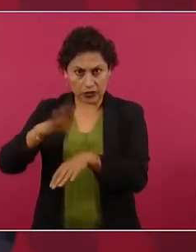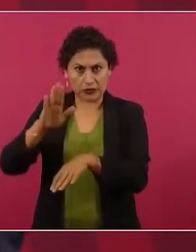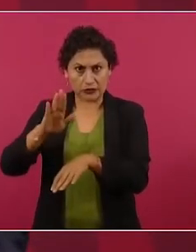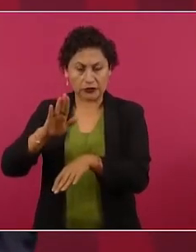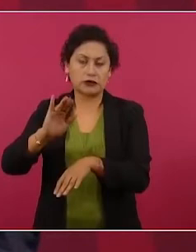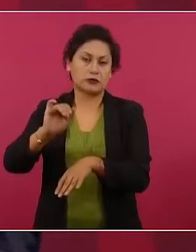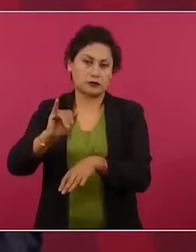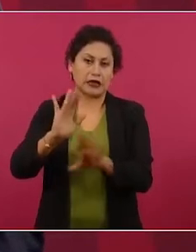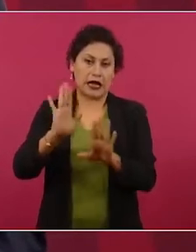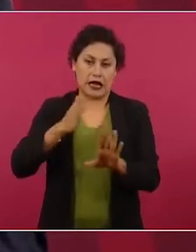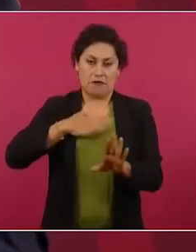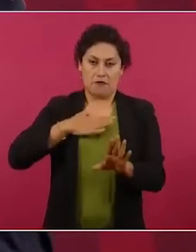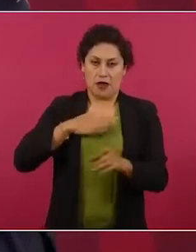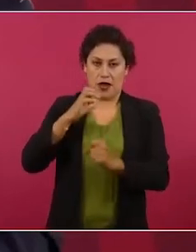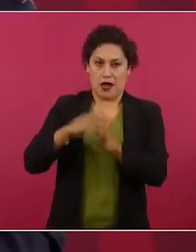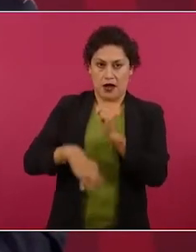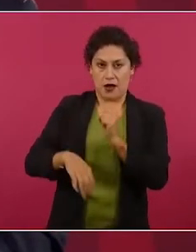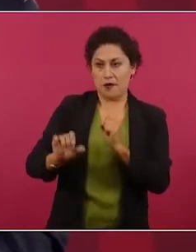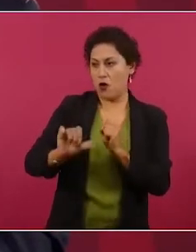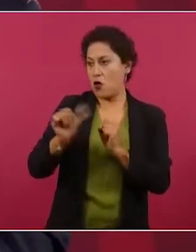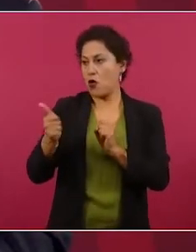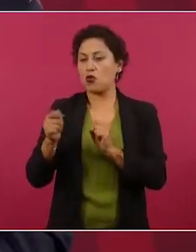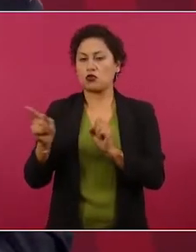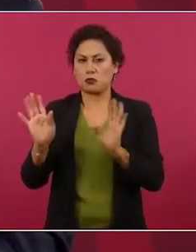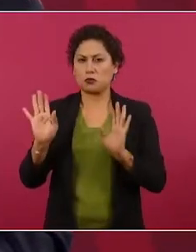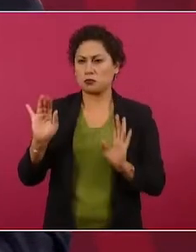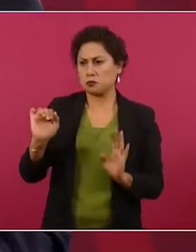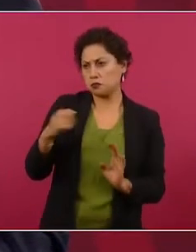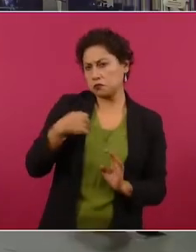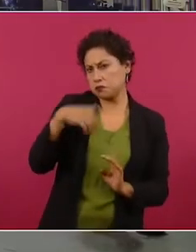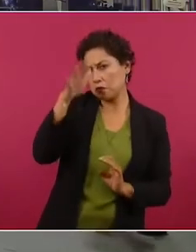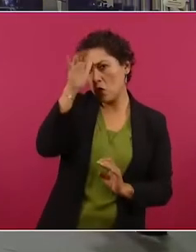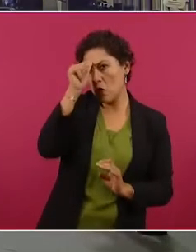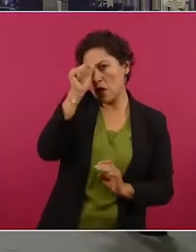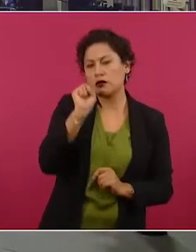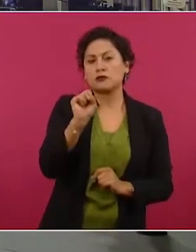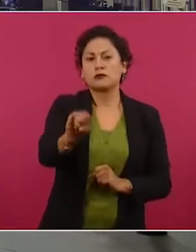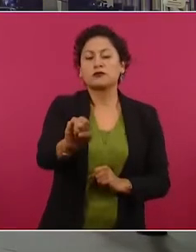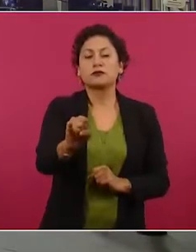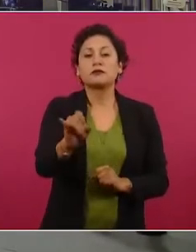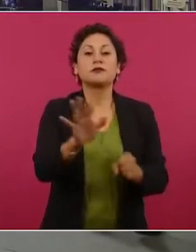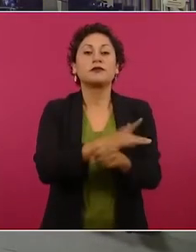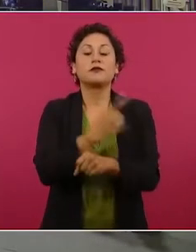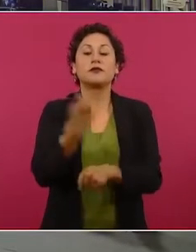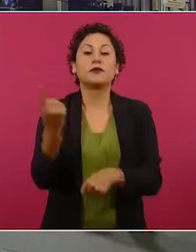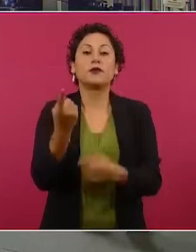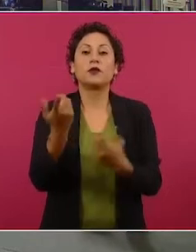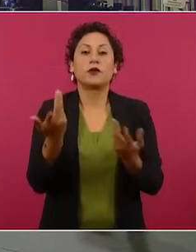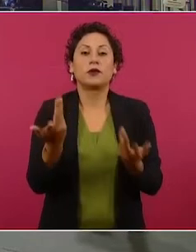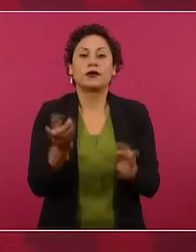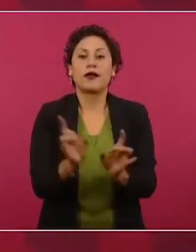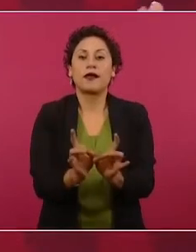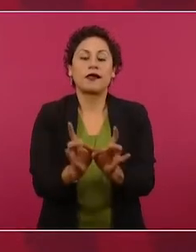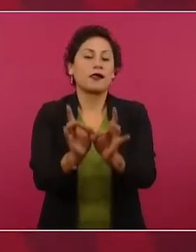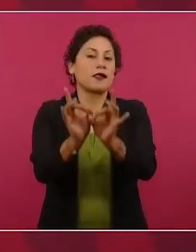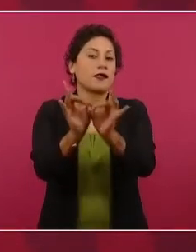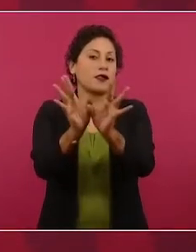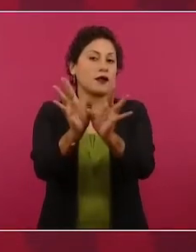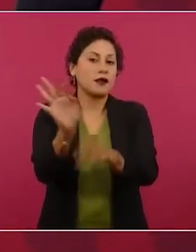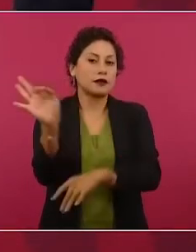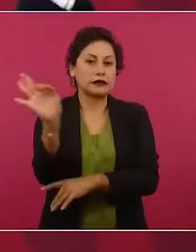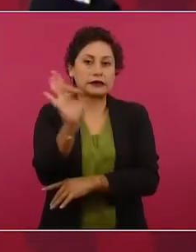terminando y el otro. Yo estoy de acuerdo con eso. ¿Hasta dos mil? Para que sí, caso de que